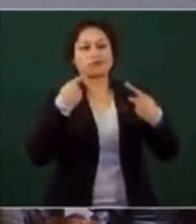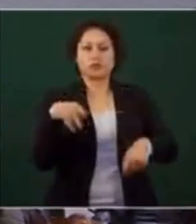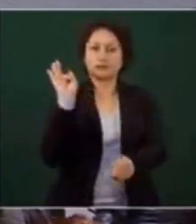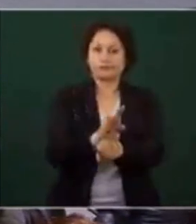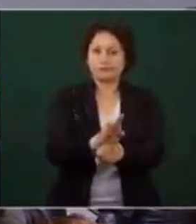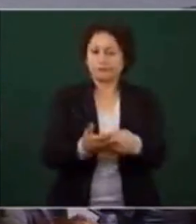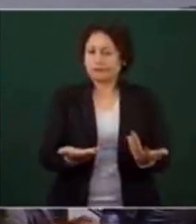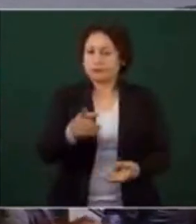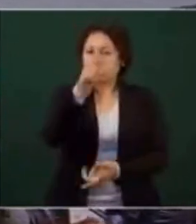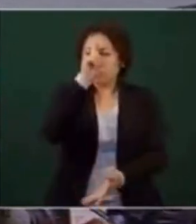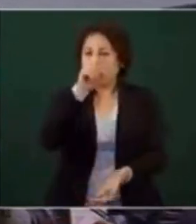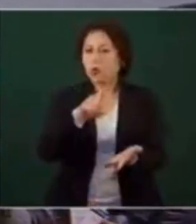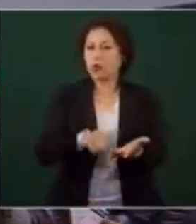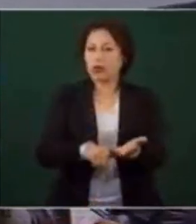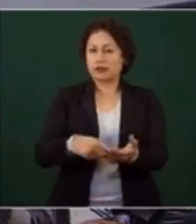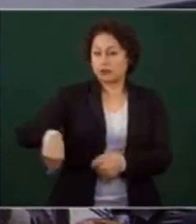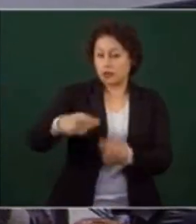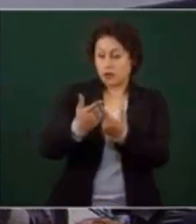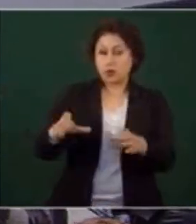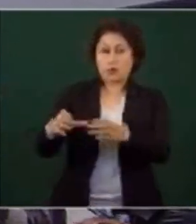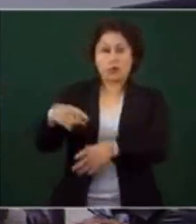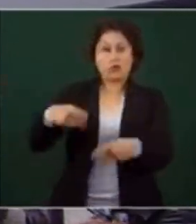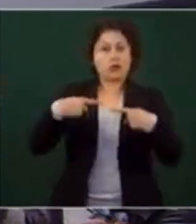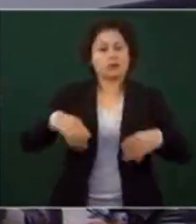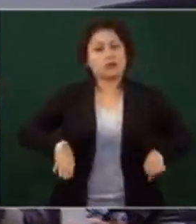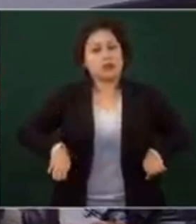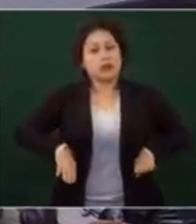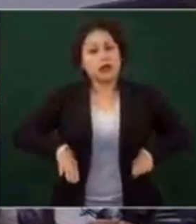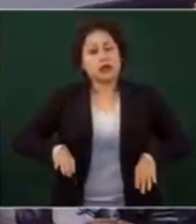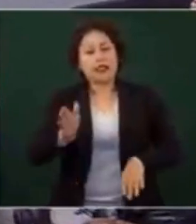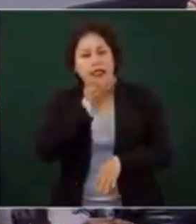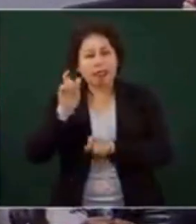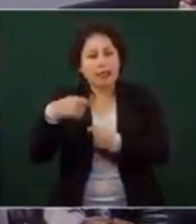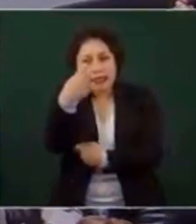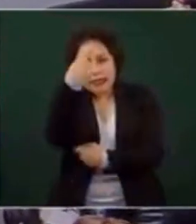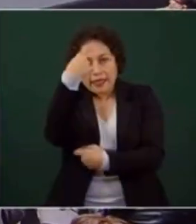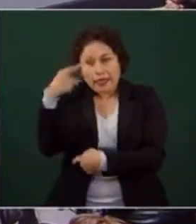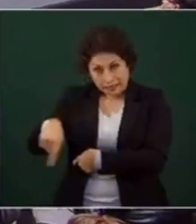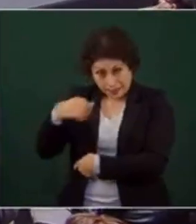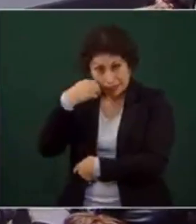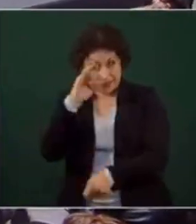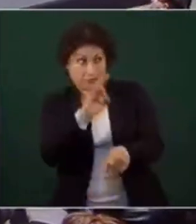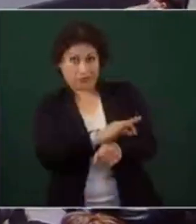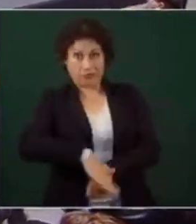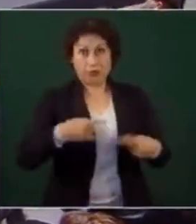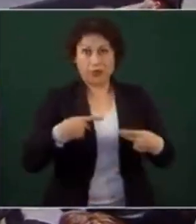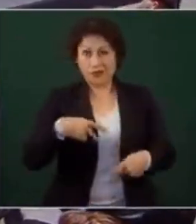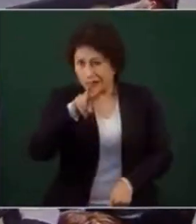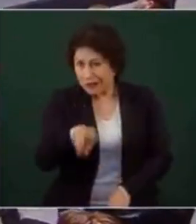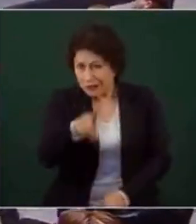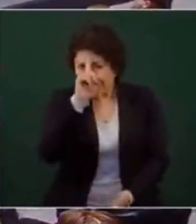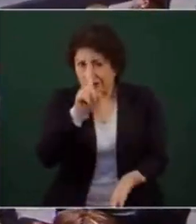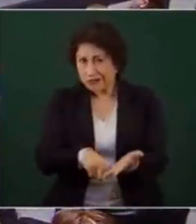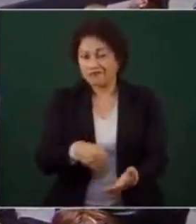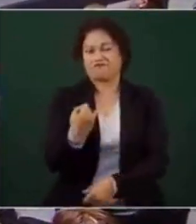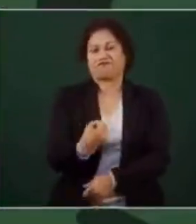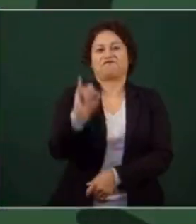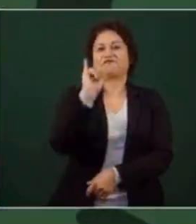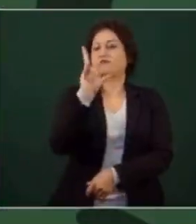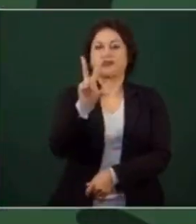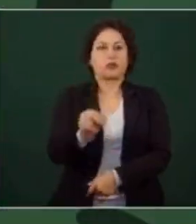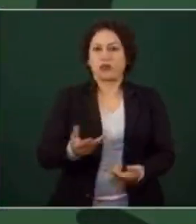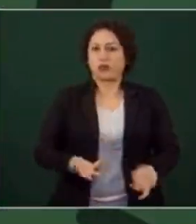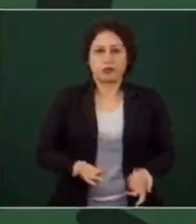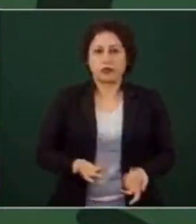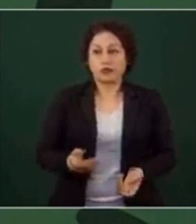creen que a nuestros adversarios conservadores corruptos les importa la seguridad del pueblo? No. Lo que